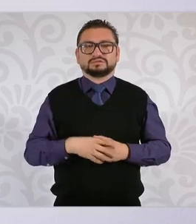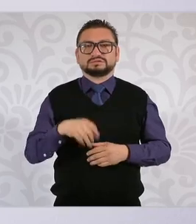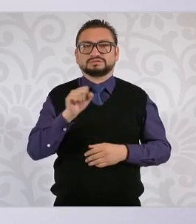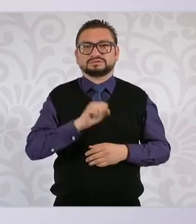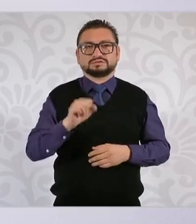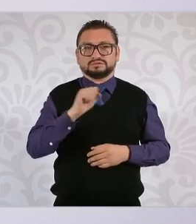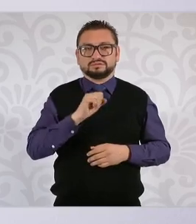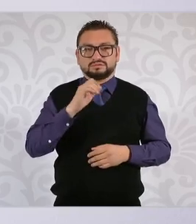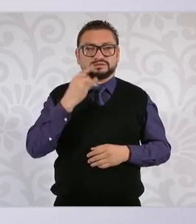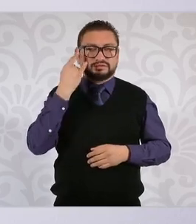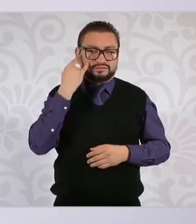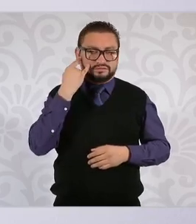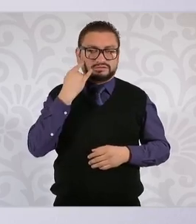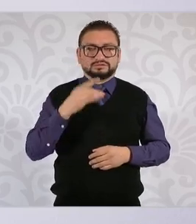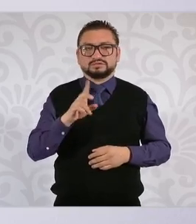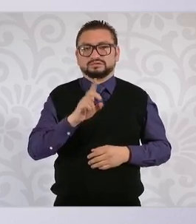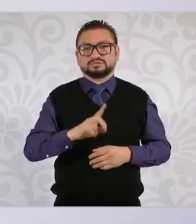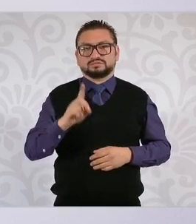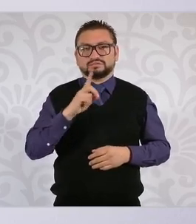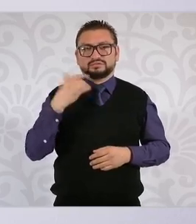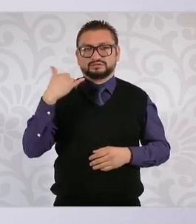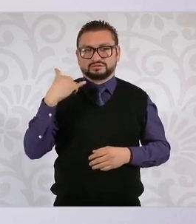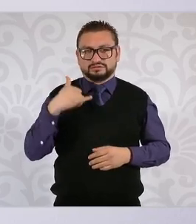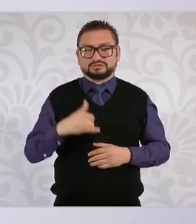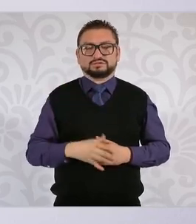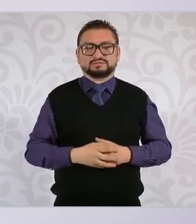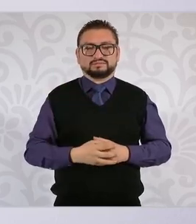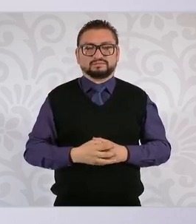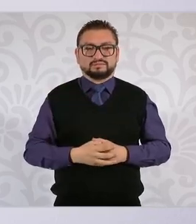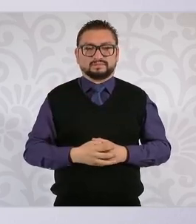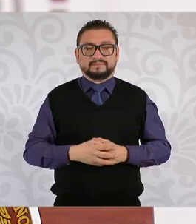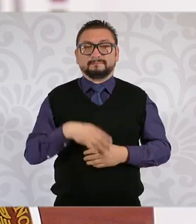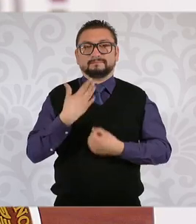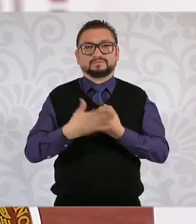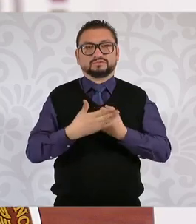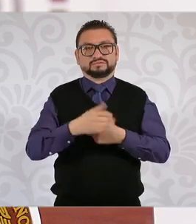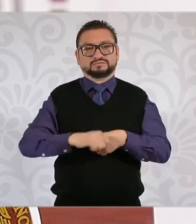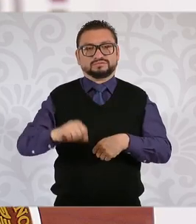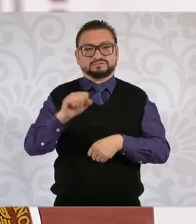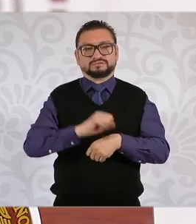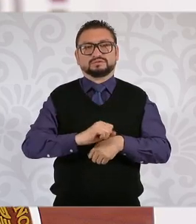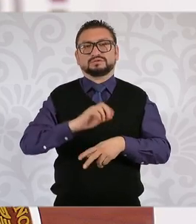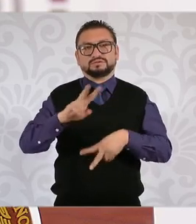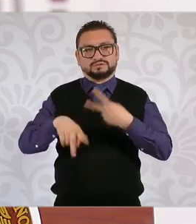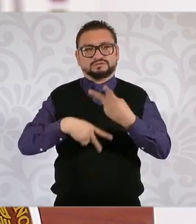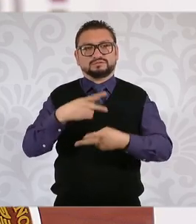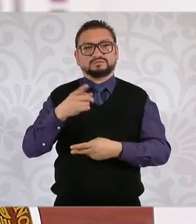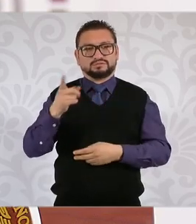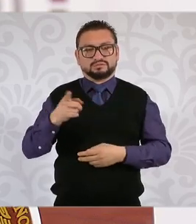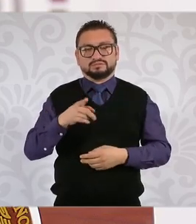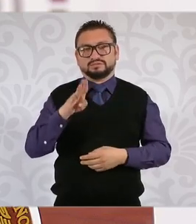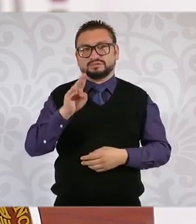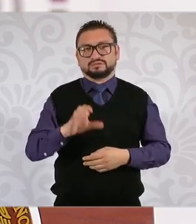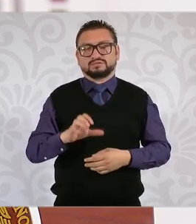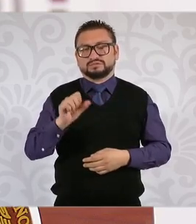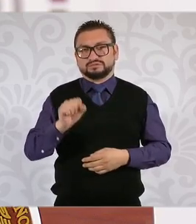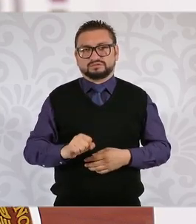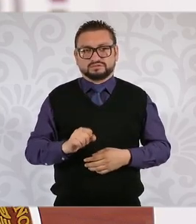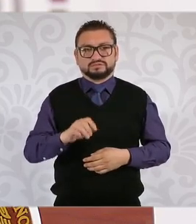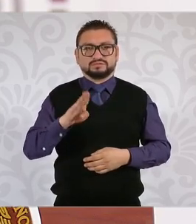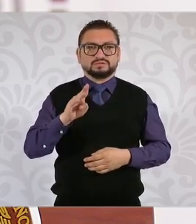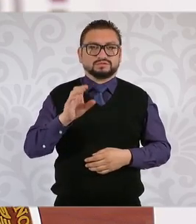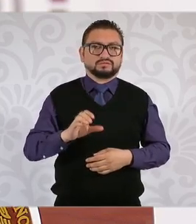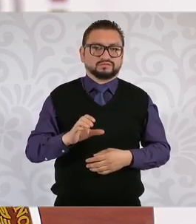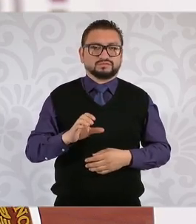sábado a Campeche el domingo a Yucatán la próxima semana vamos a Baja California Sur Baja